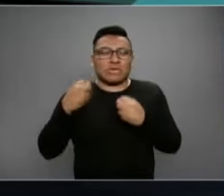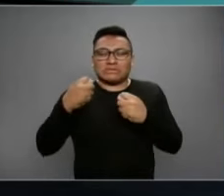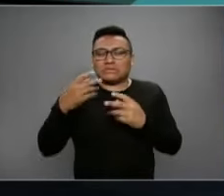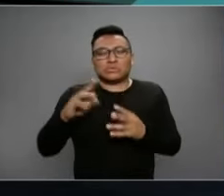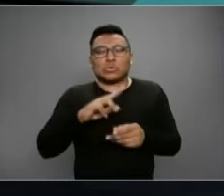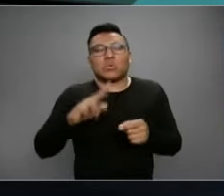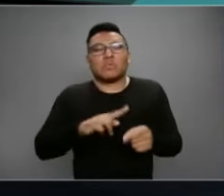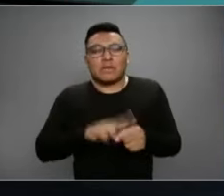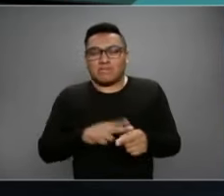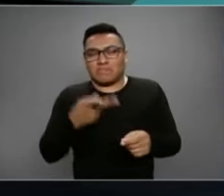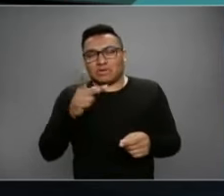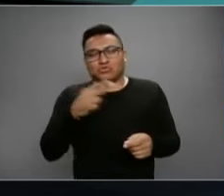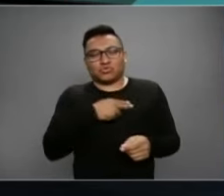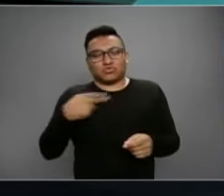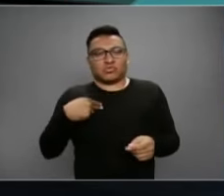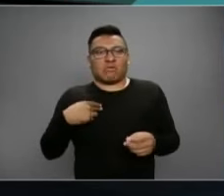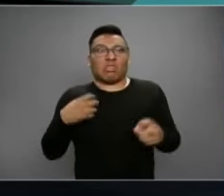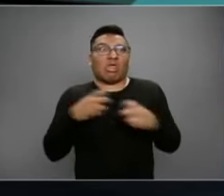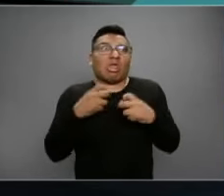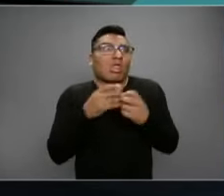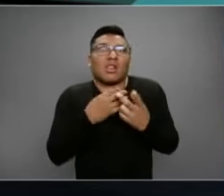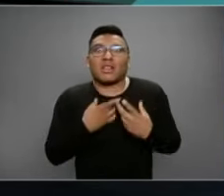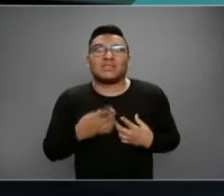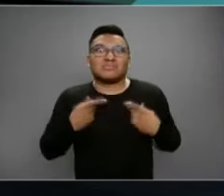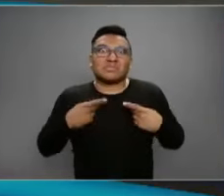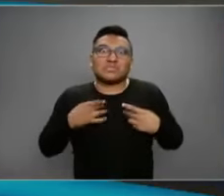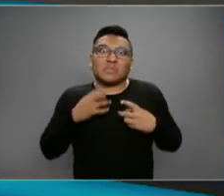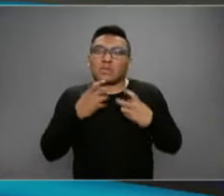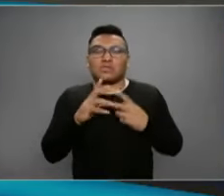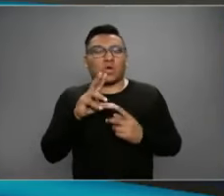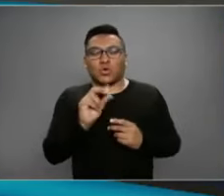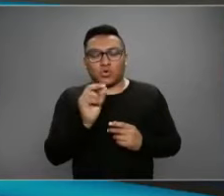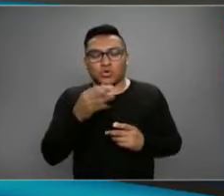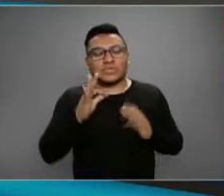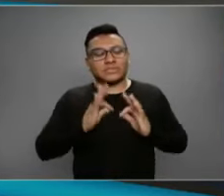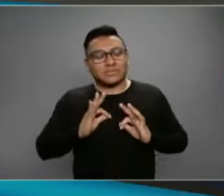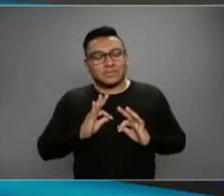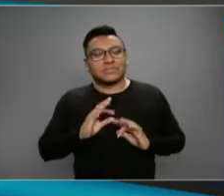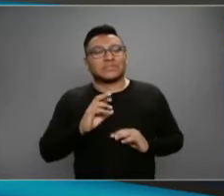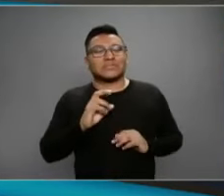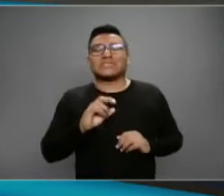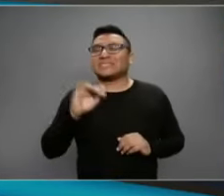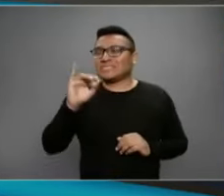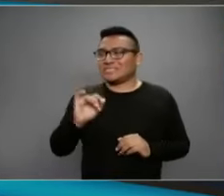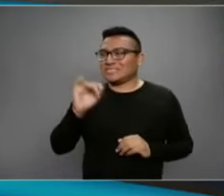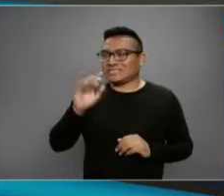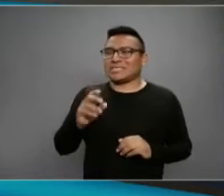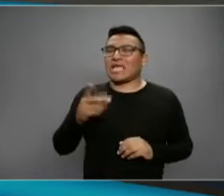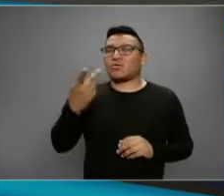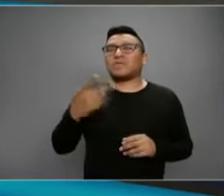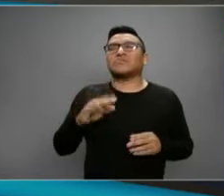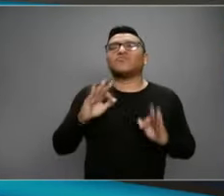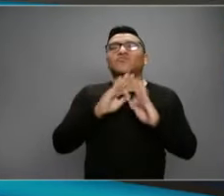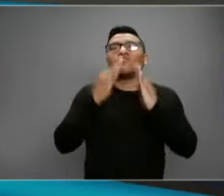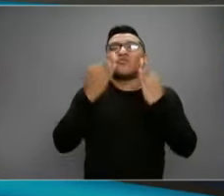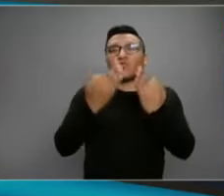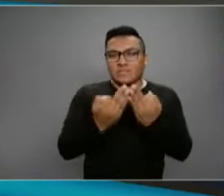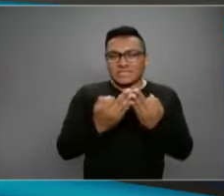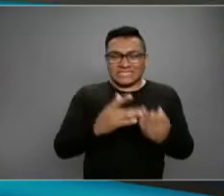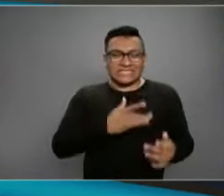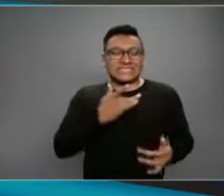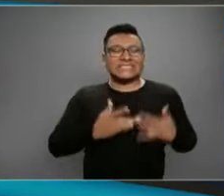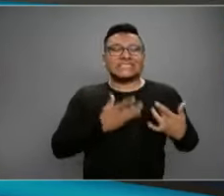se esté alarmando por una simple gripa. Exactamente. De hecho, hay algunos signos de alarma que son muy claros.